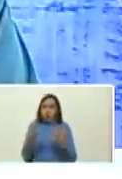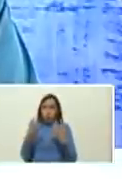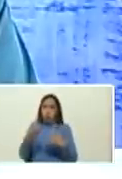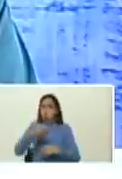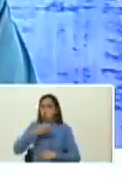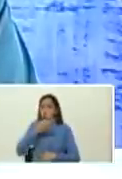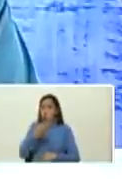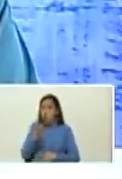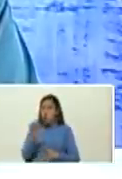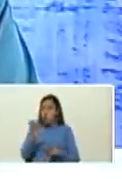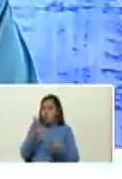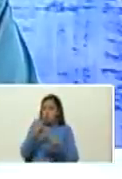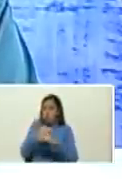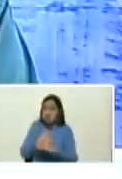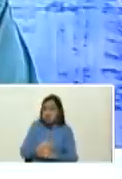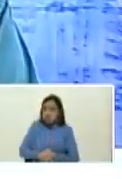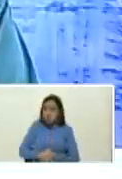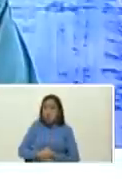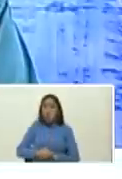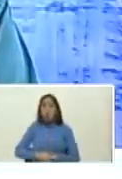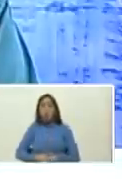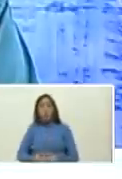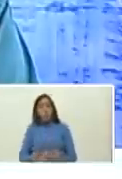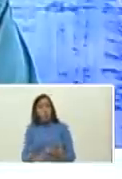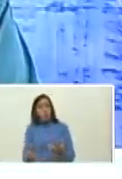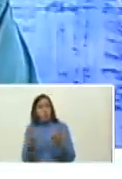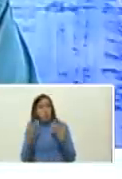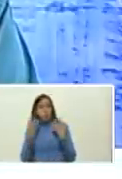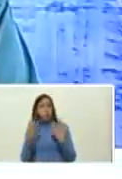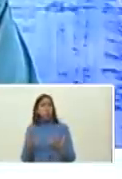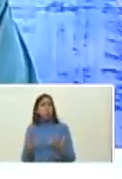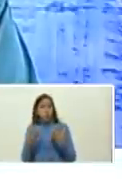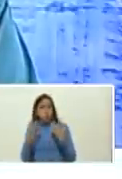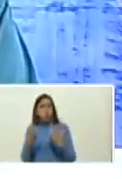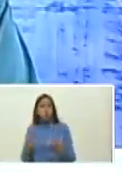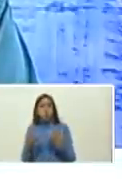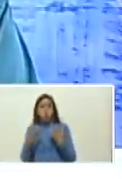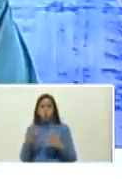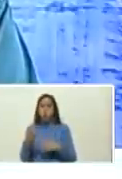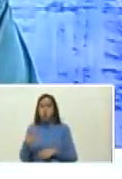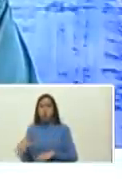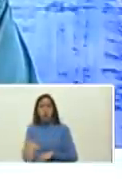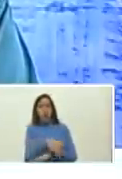tardecita en la tarde en la noche